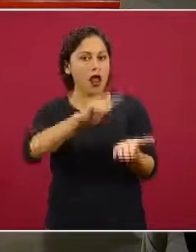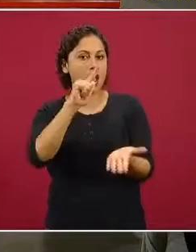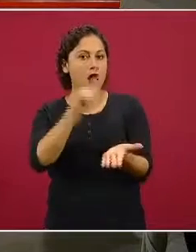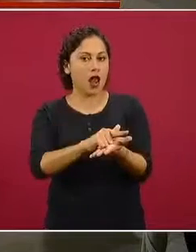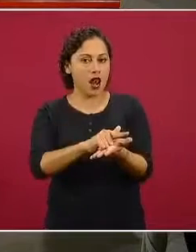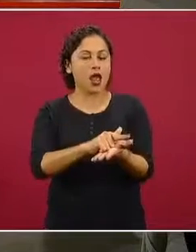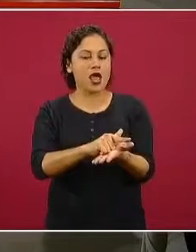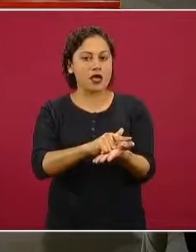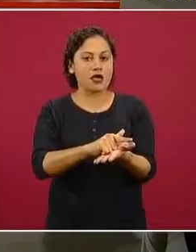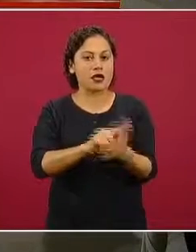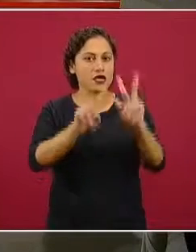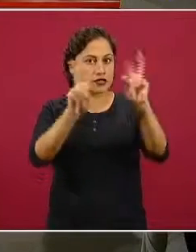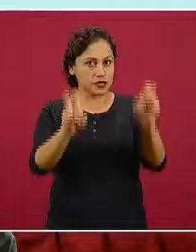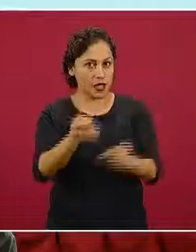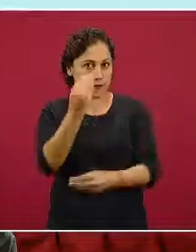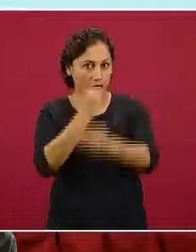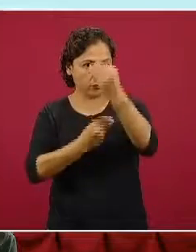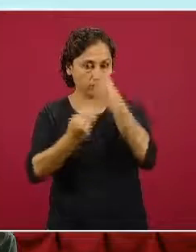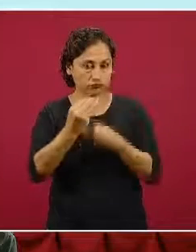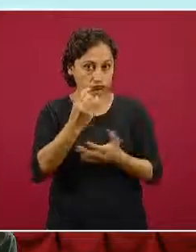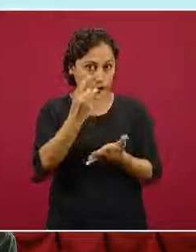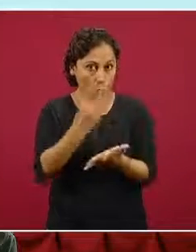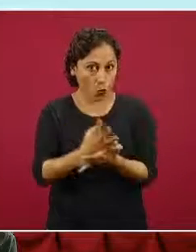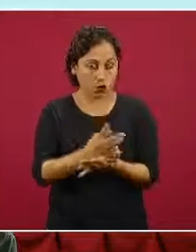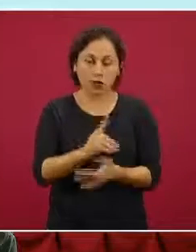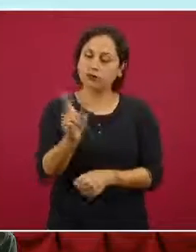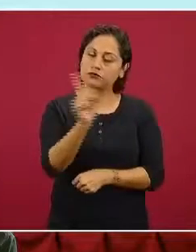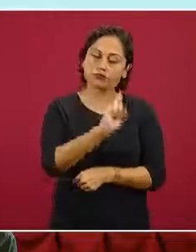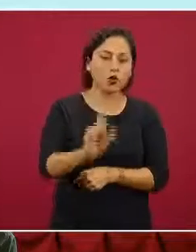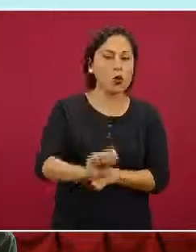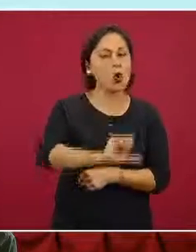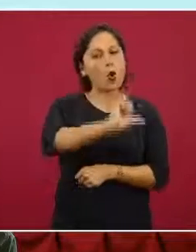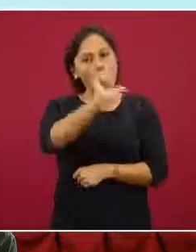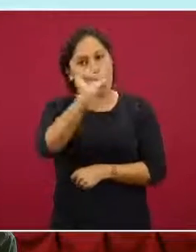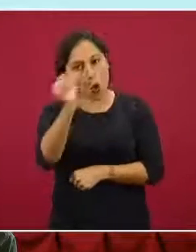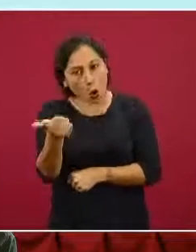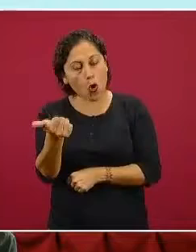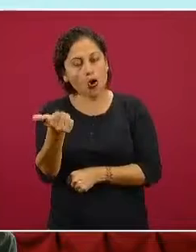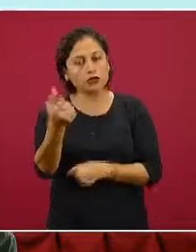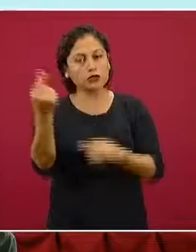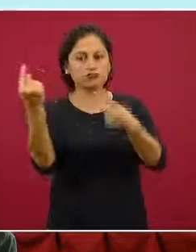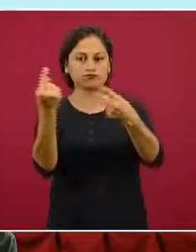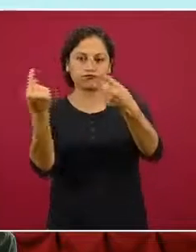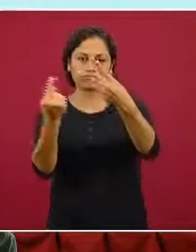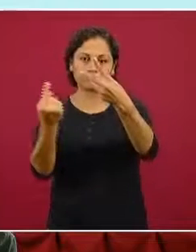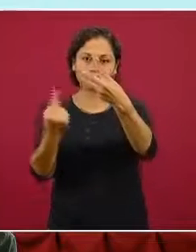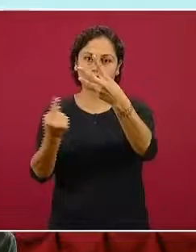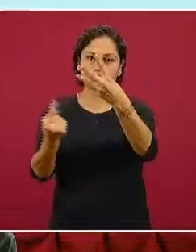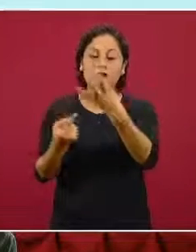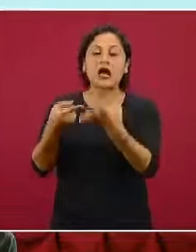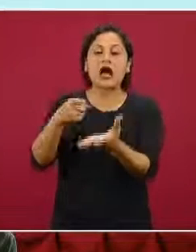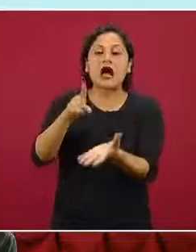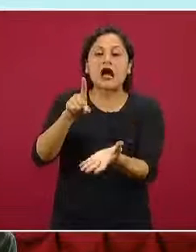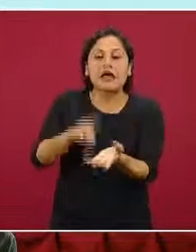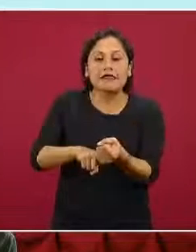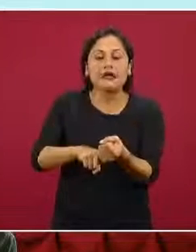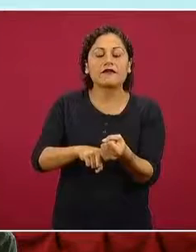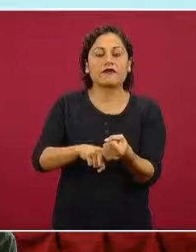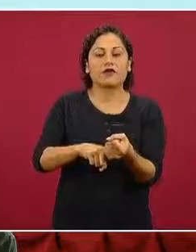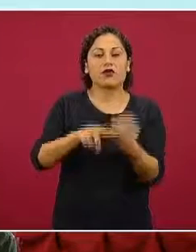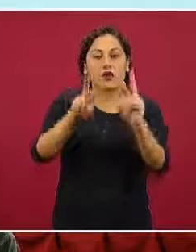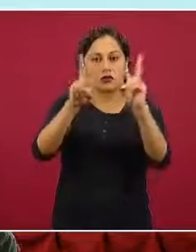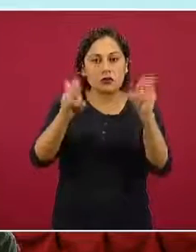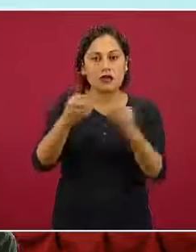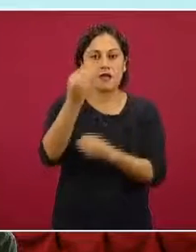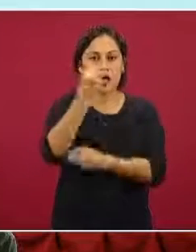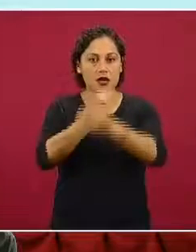relacionadas con la alimentación en uno de los únicos espectros, sino tenemos que ver cómo este sistema agroalimentario tiene que impactar de manera